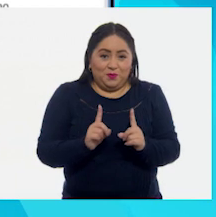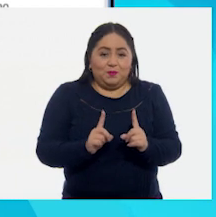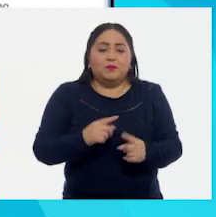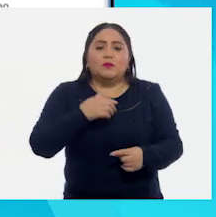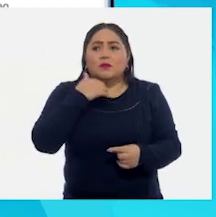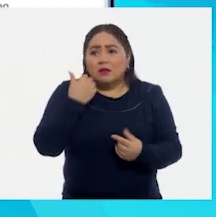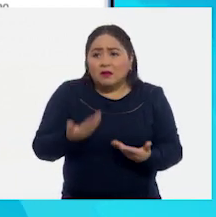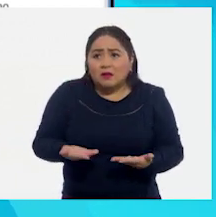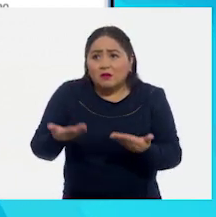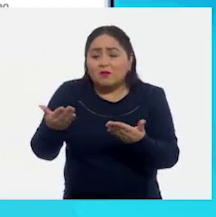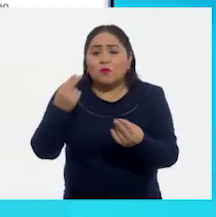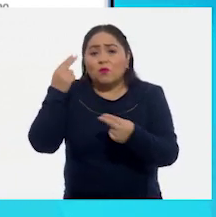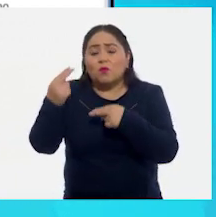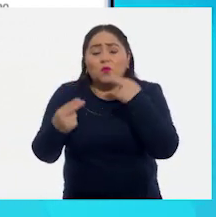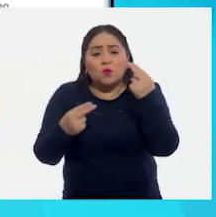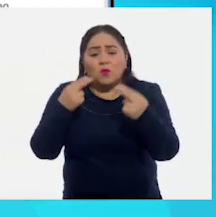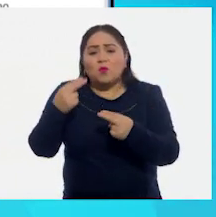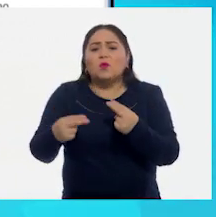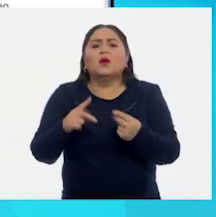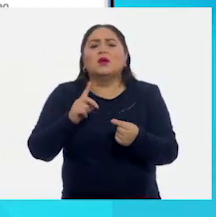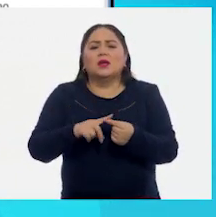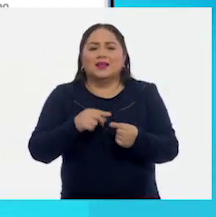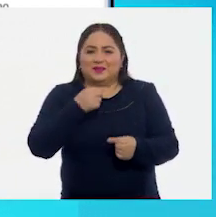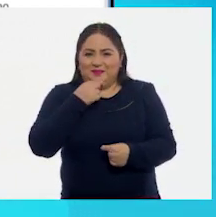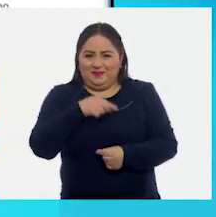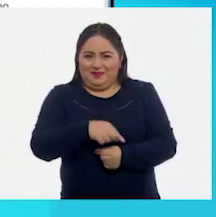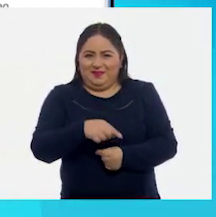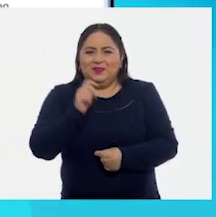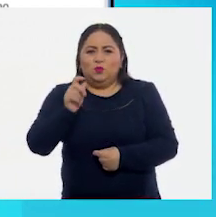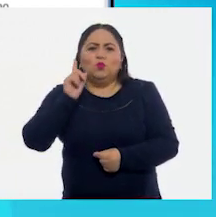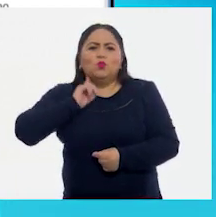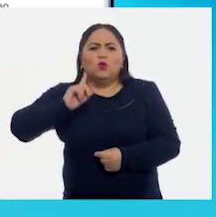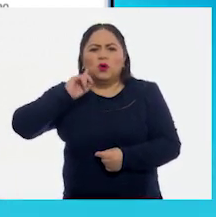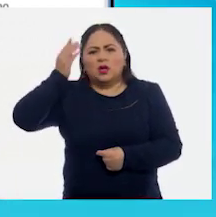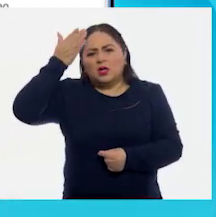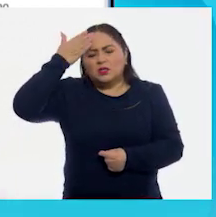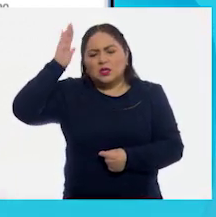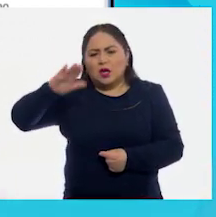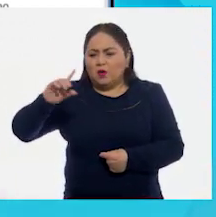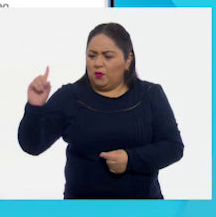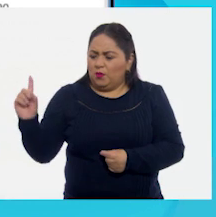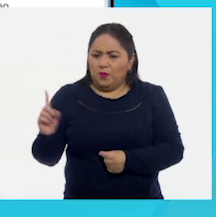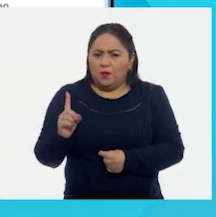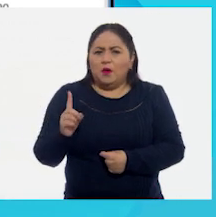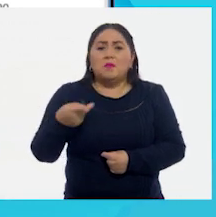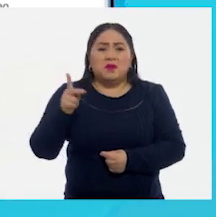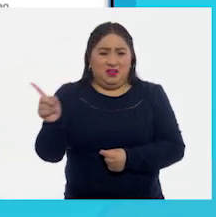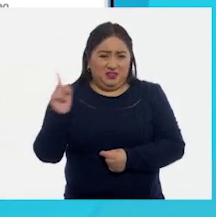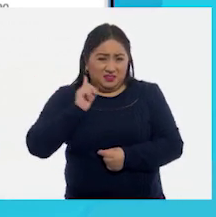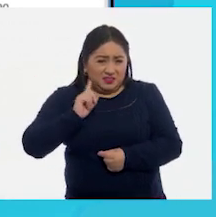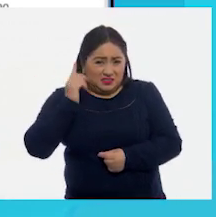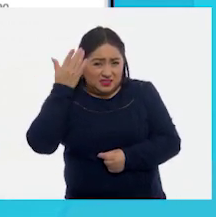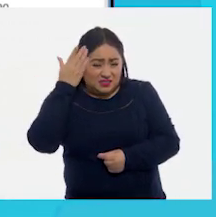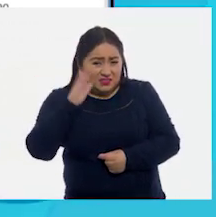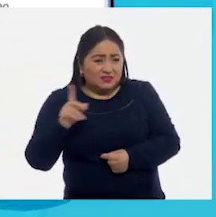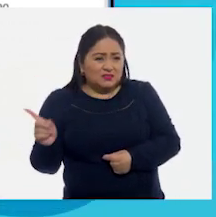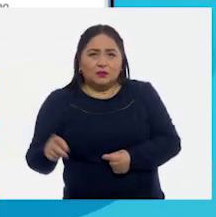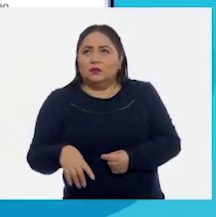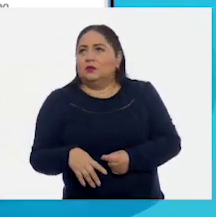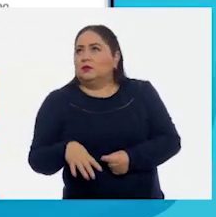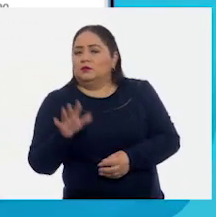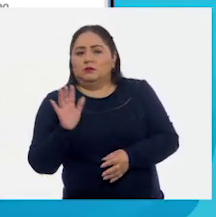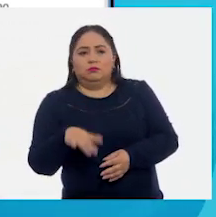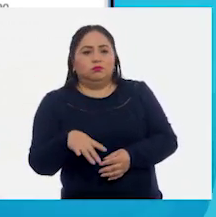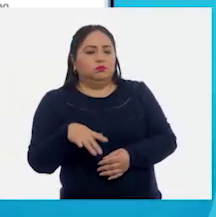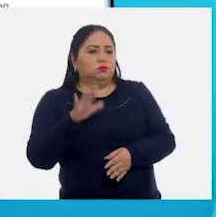ofrece la nube es a una señora. Pero esa señora, Mariana, híjole,